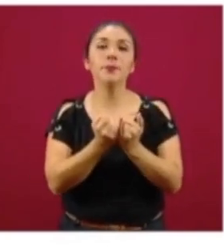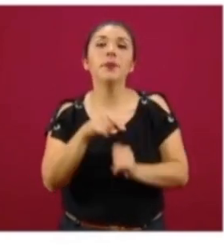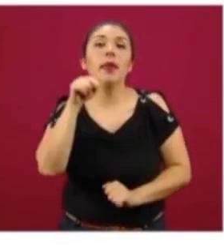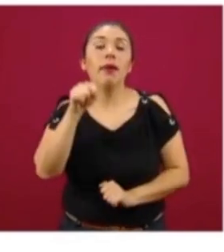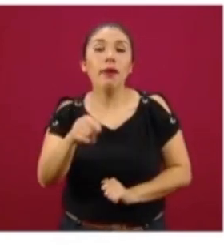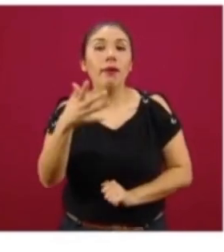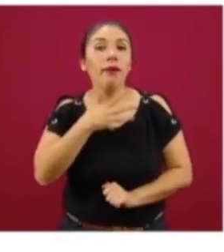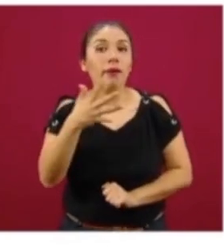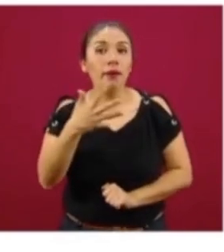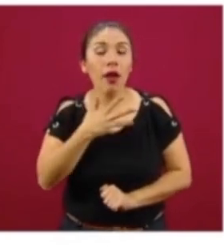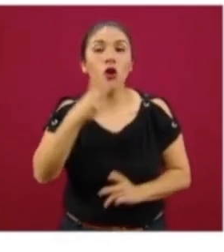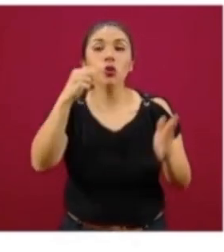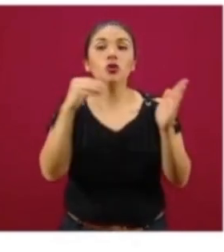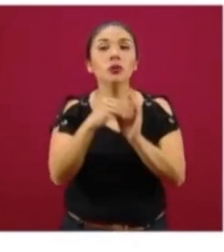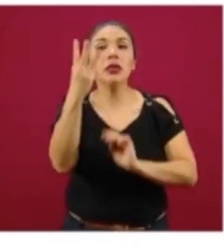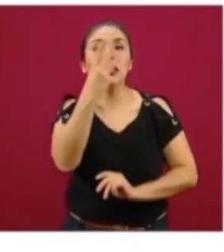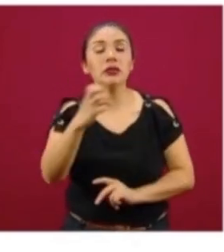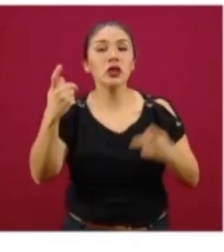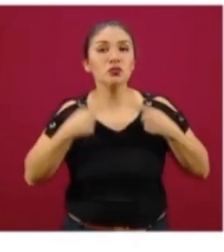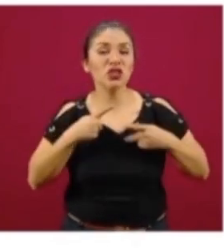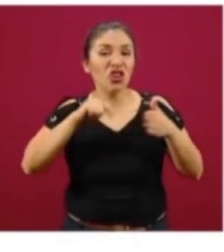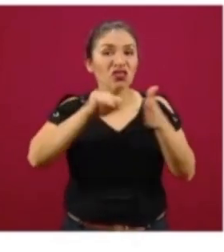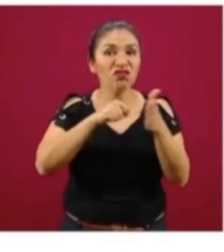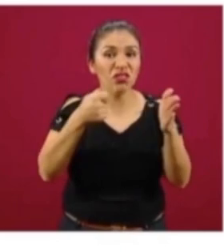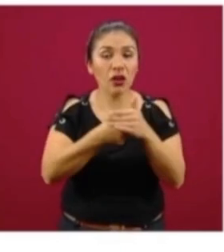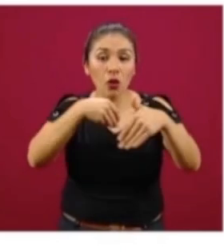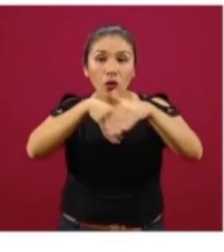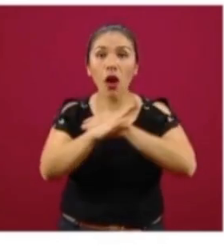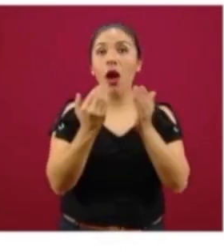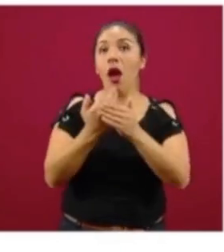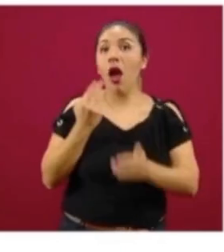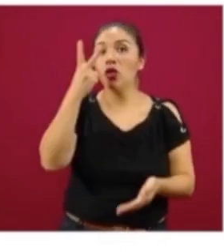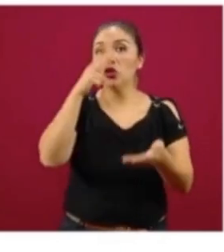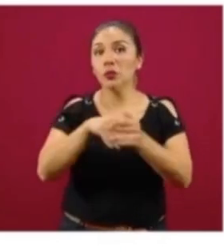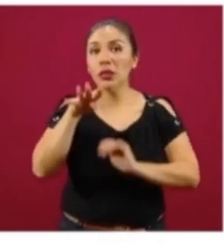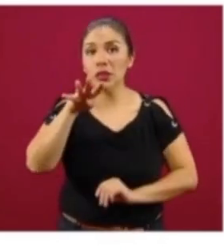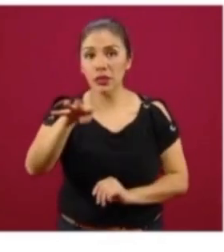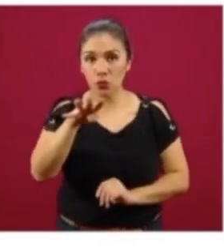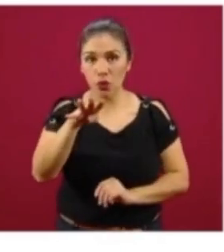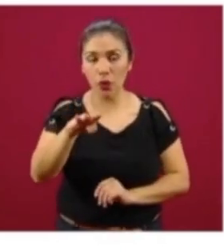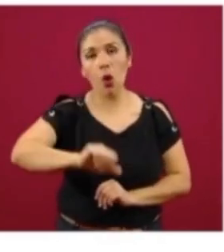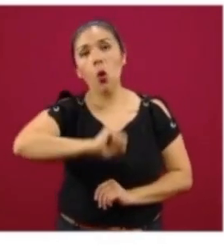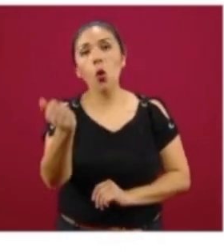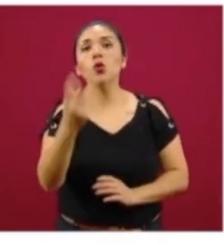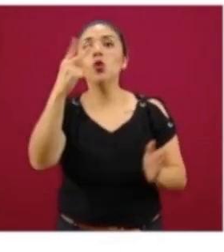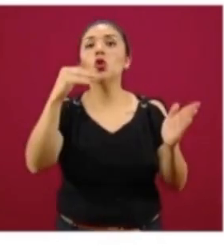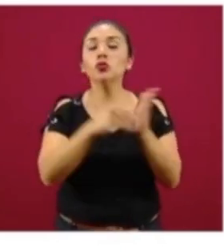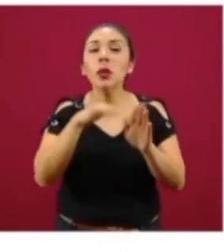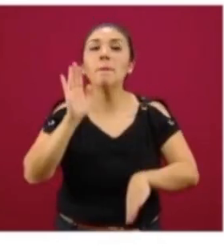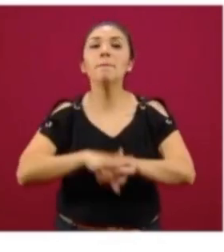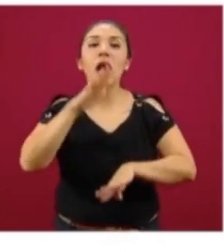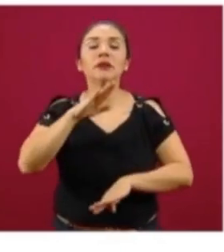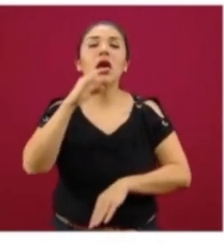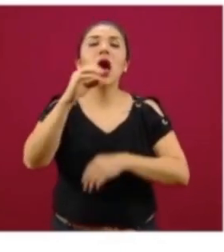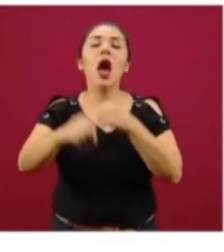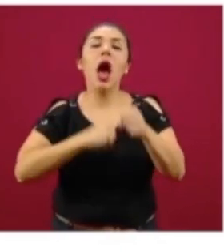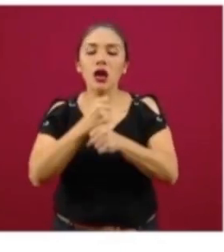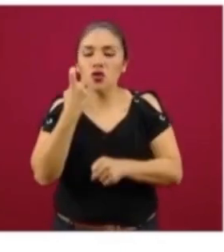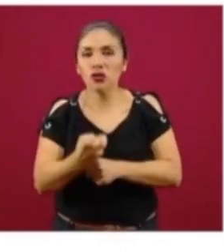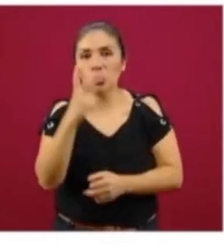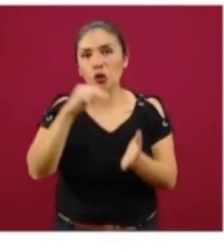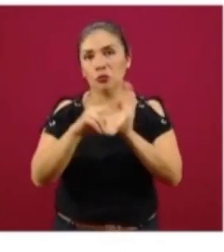dos mil 300 técnicos que ingresaron en el 2019 y dos mil técnicos en el 2020,